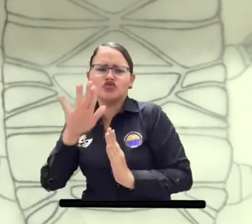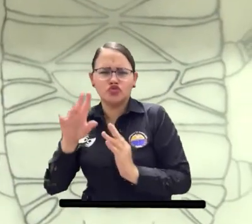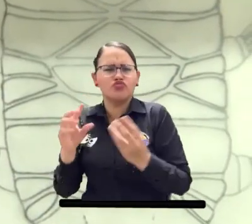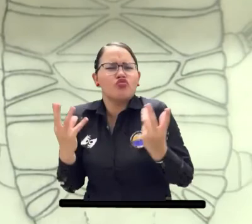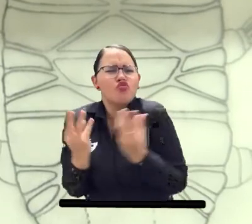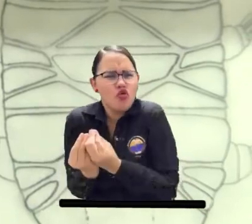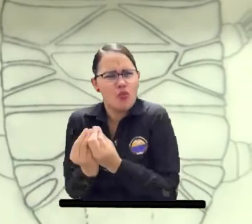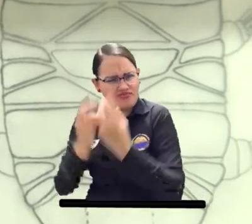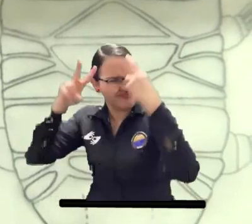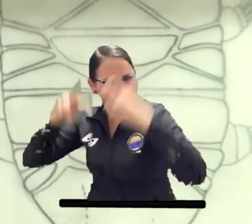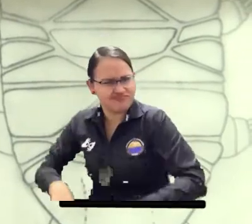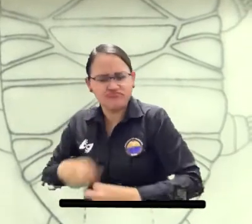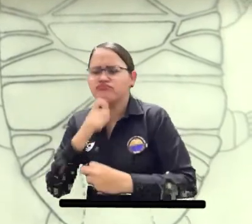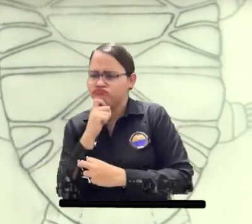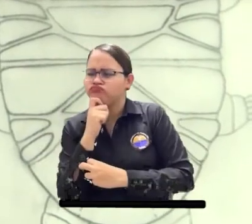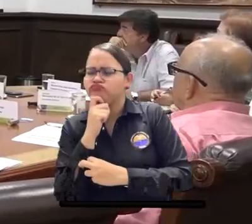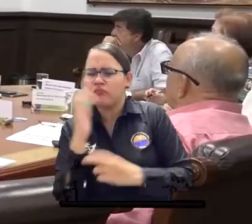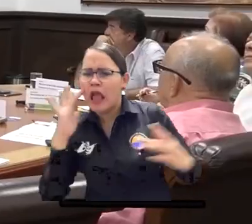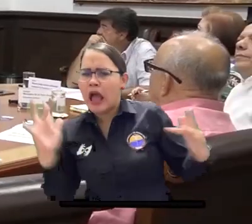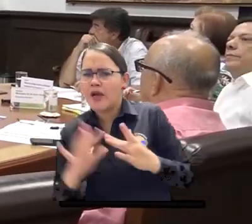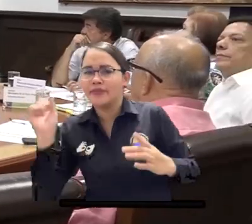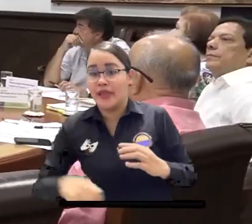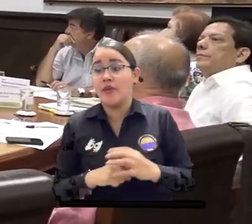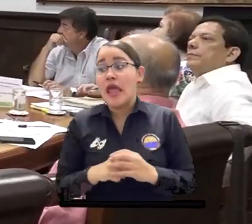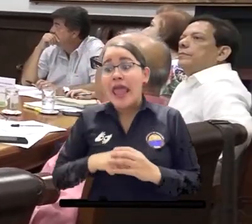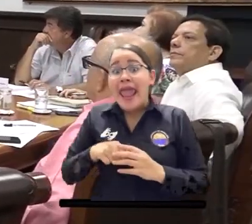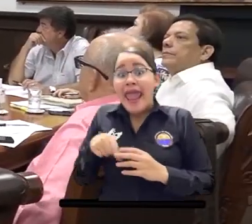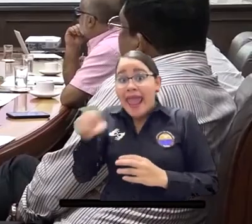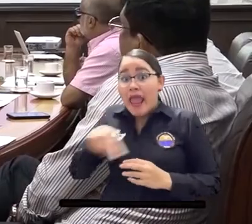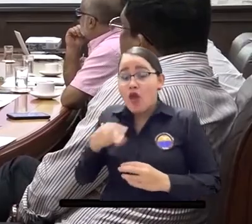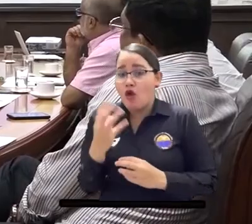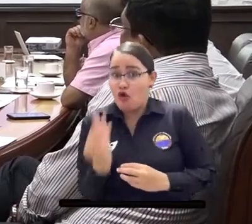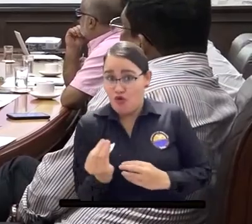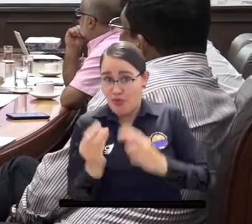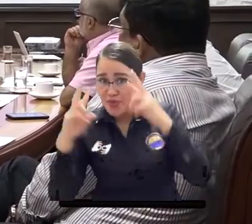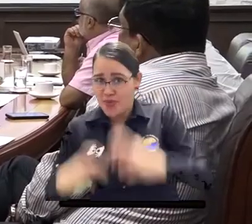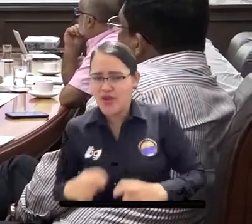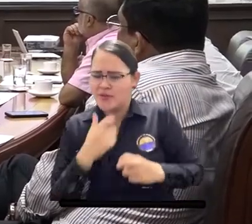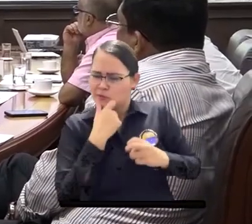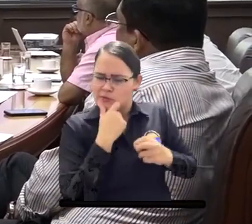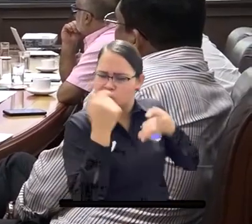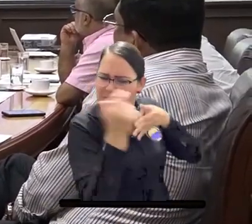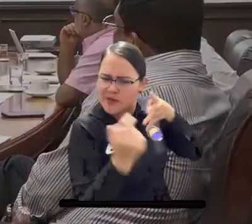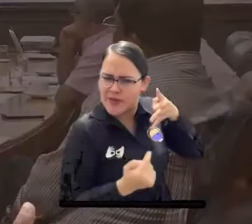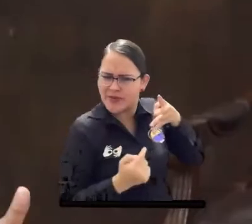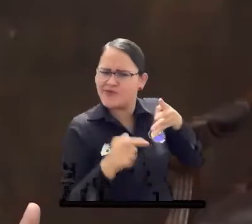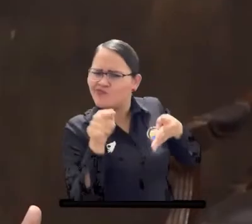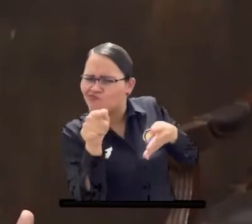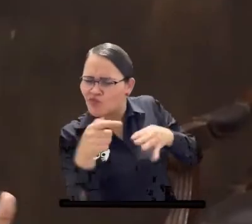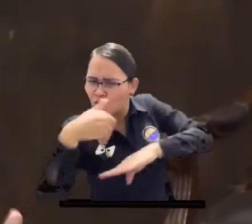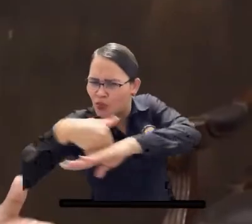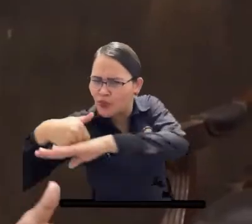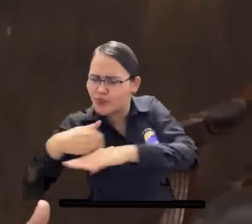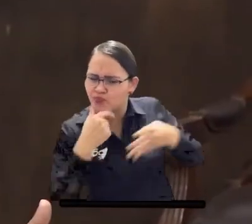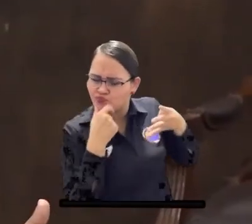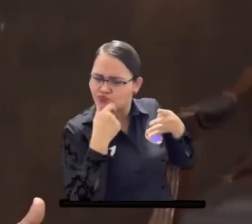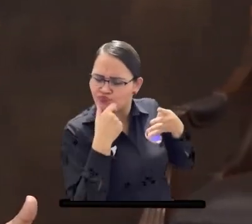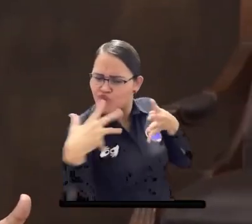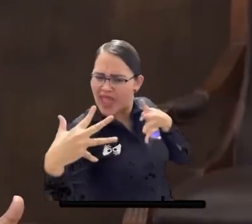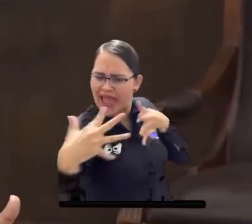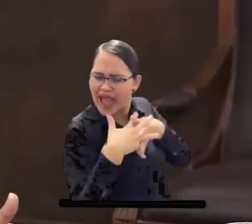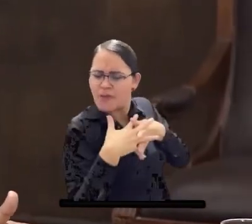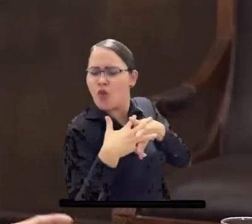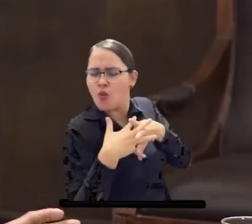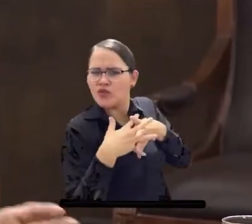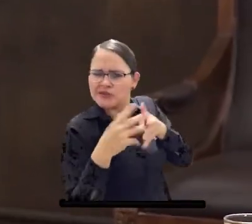Magdalena, en la que se modificaron algunos puntos de los términos de referencia para conformar los proyectos de innovación y desarrollo tecnológico